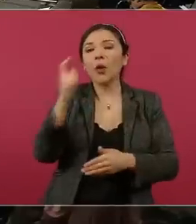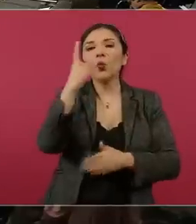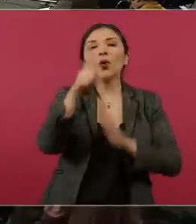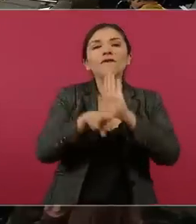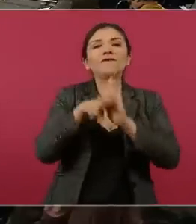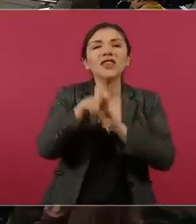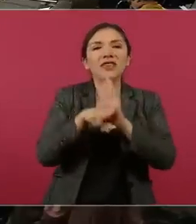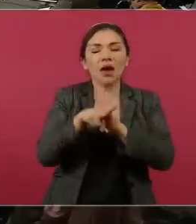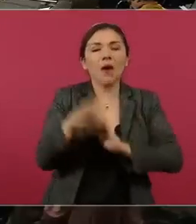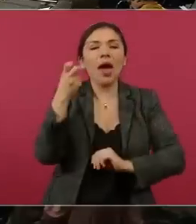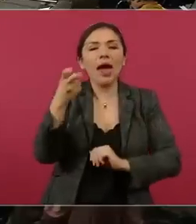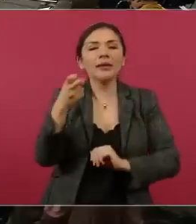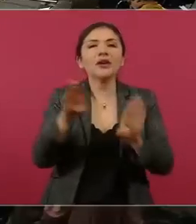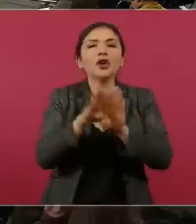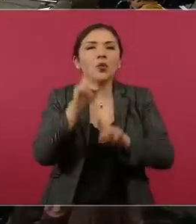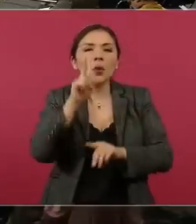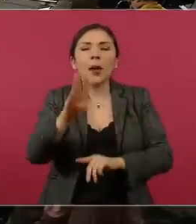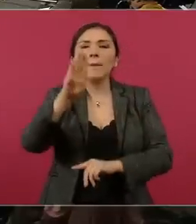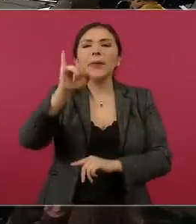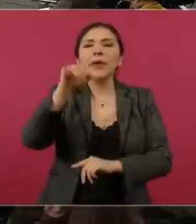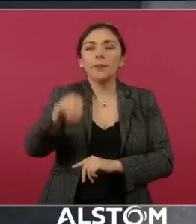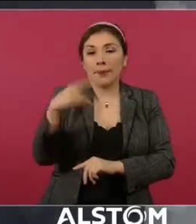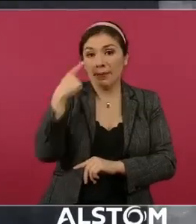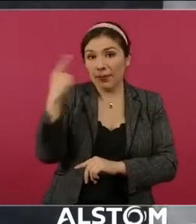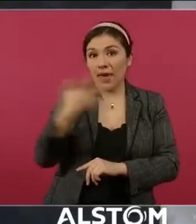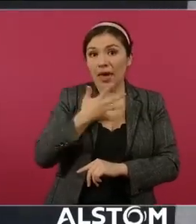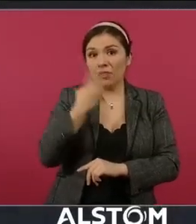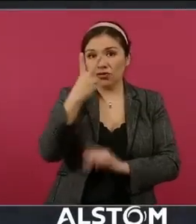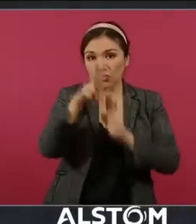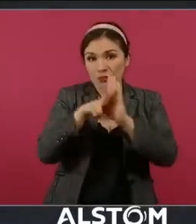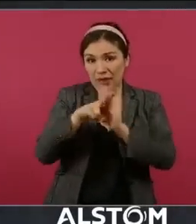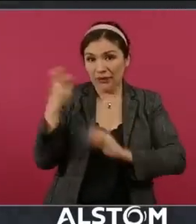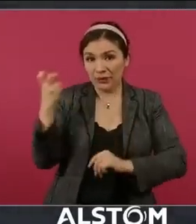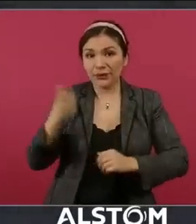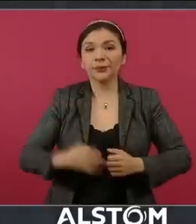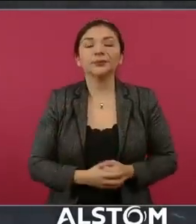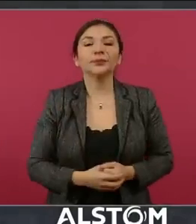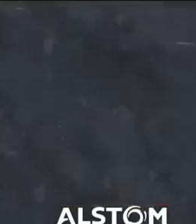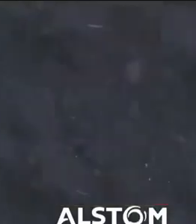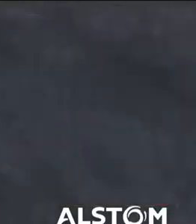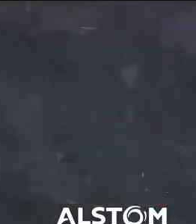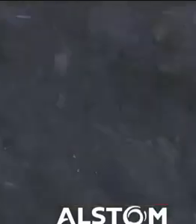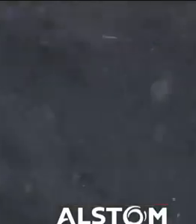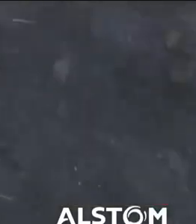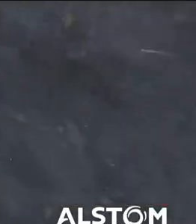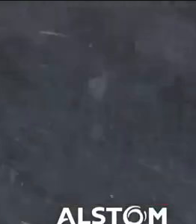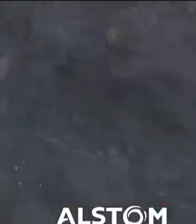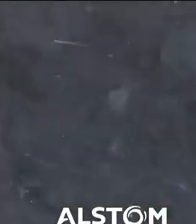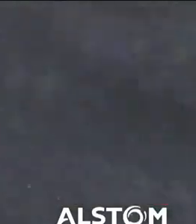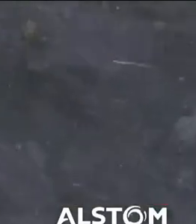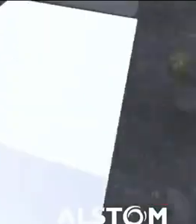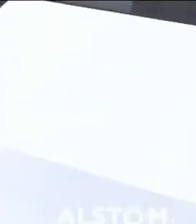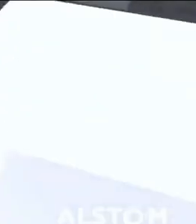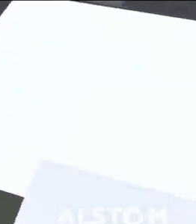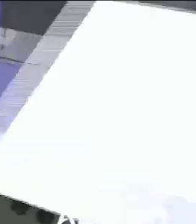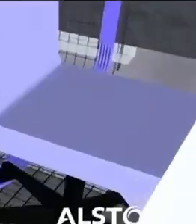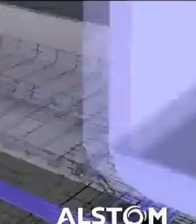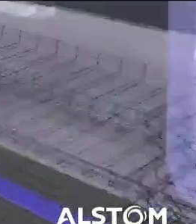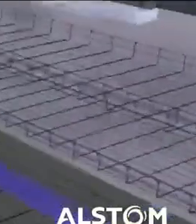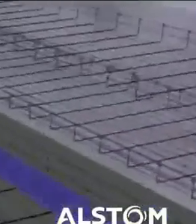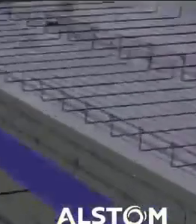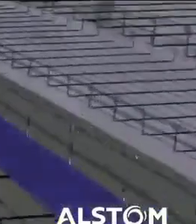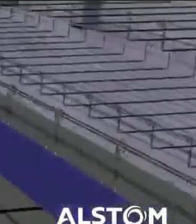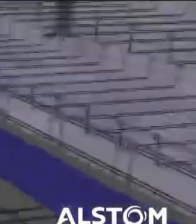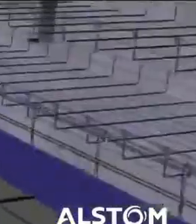visualización, este es un modelo BIM. ¿Cómo se ve? Tenemos dos videos simultáneos, pero ¿cómo podemos ver en un cuarto técnico y en una